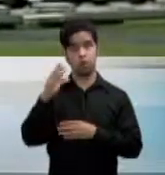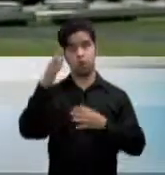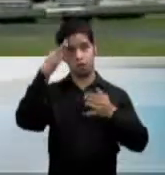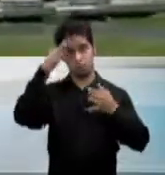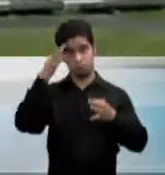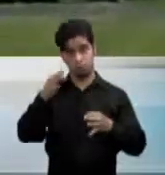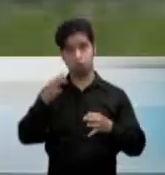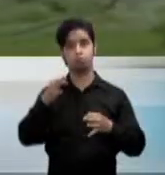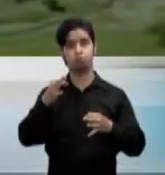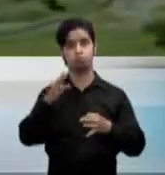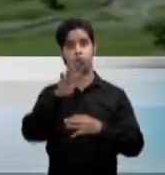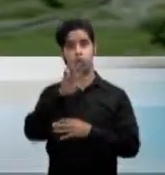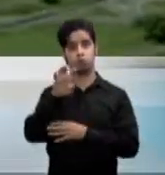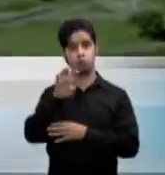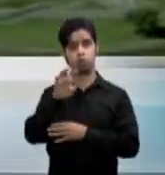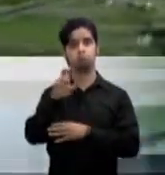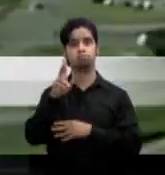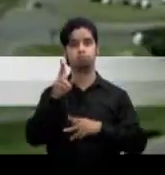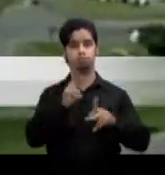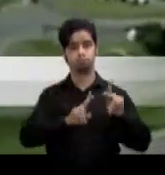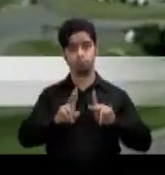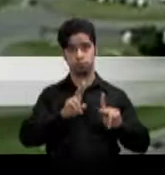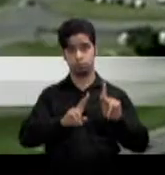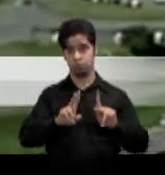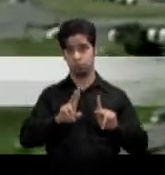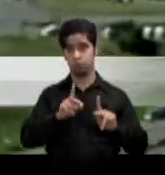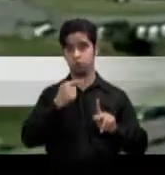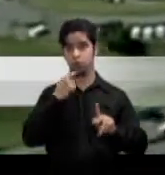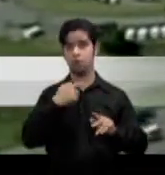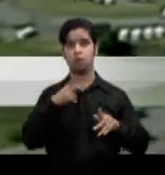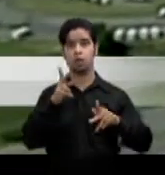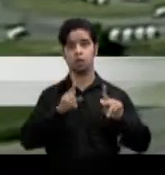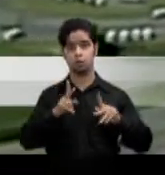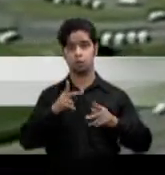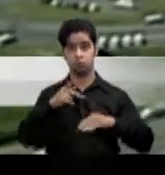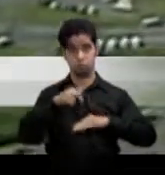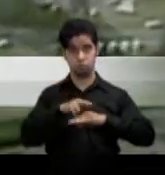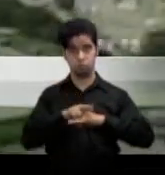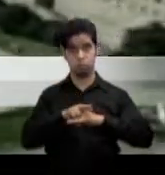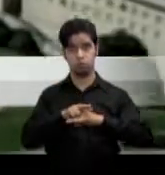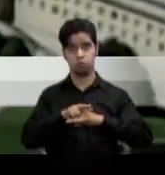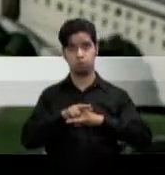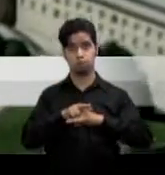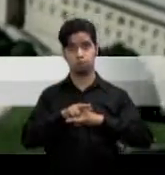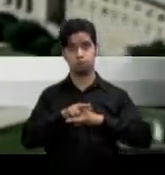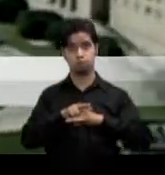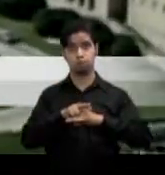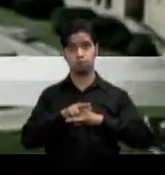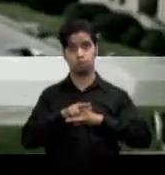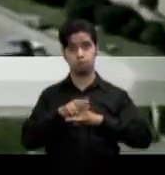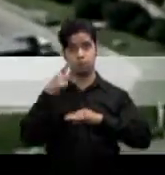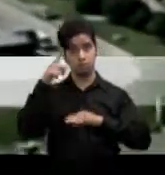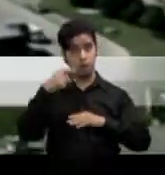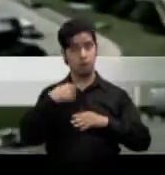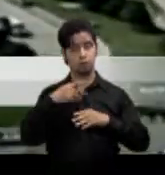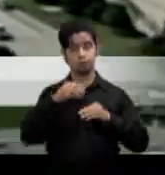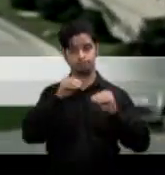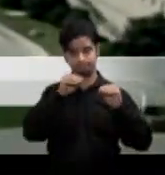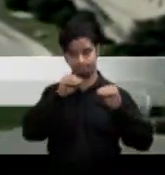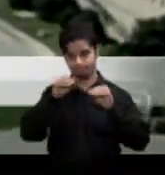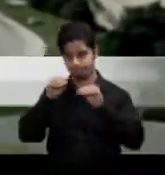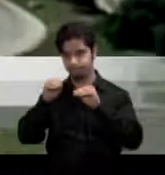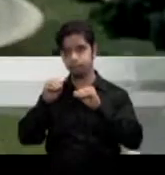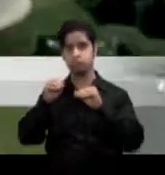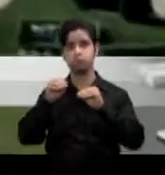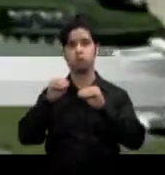más de 400 asesores y varios centenares de efectivos de tropas terrestres al medio oriente en los próximos meses para entrenar a los grupos contra el